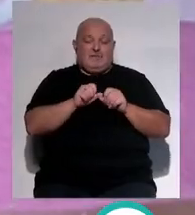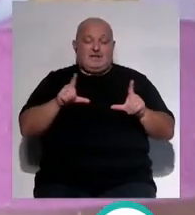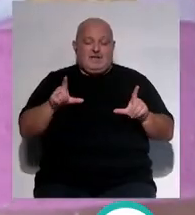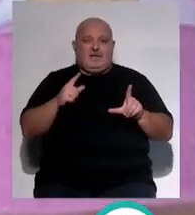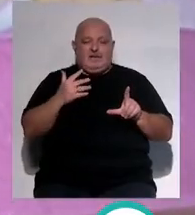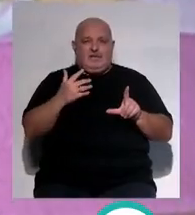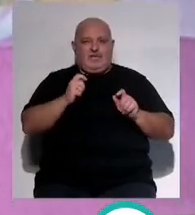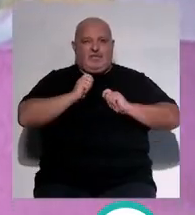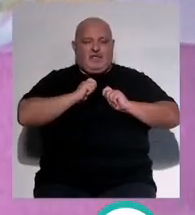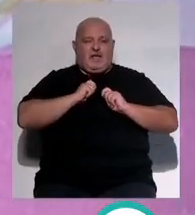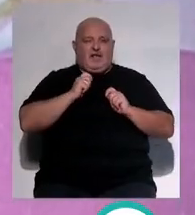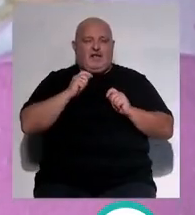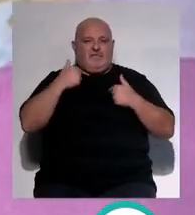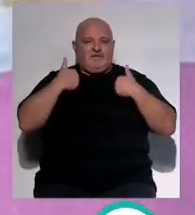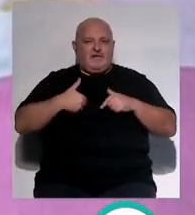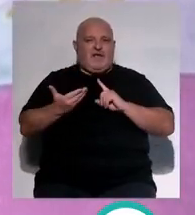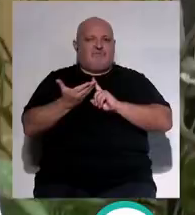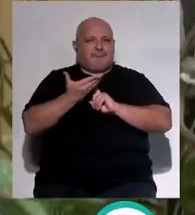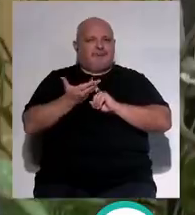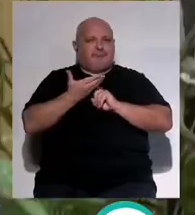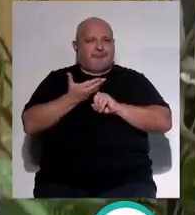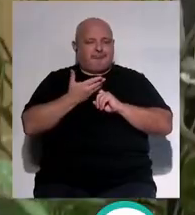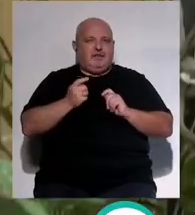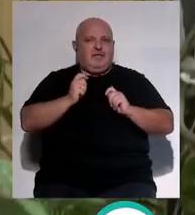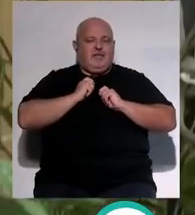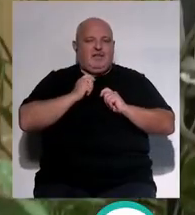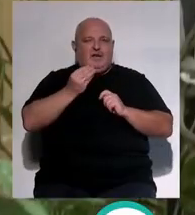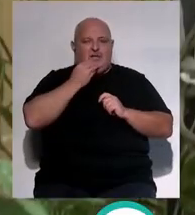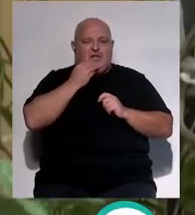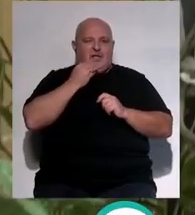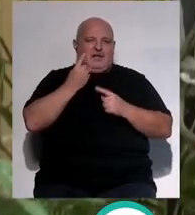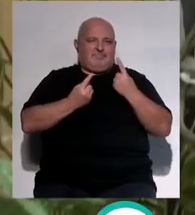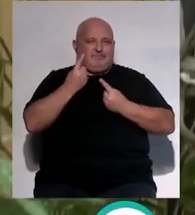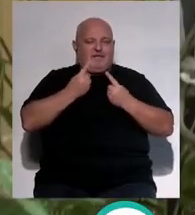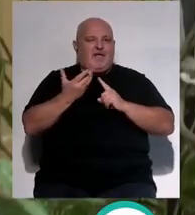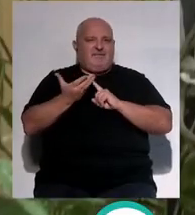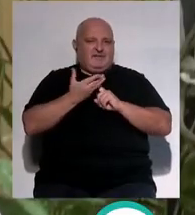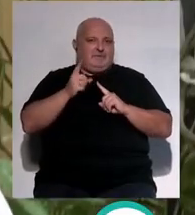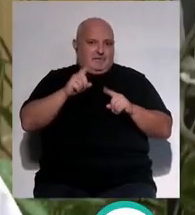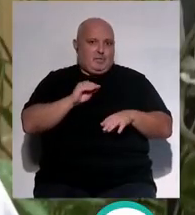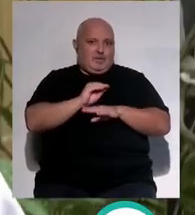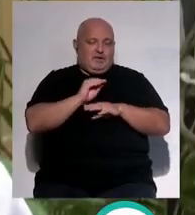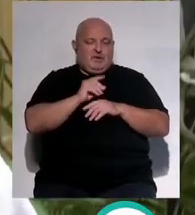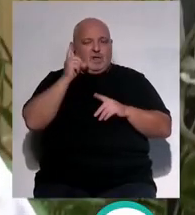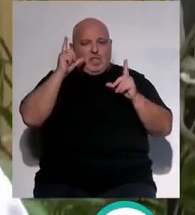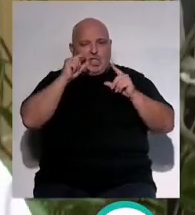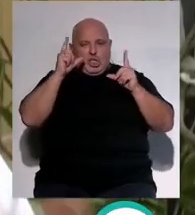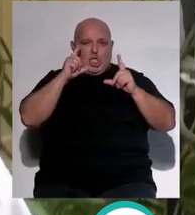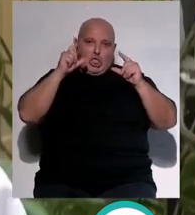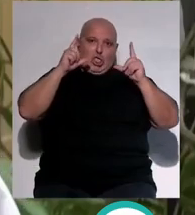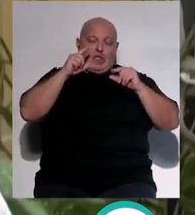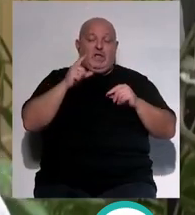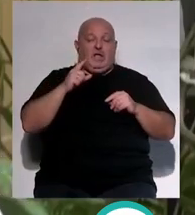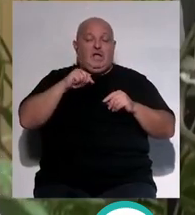interfiere en la actividad física interfiere en la nutrición interfiere en la salud y en el sueño es decir,